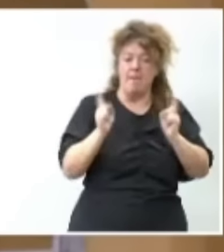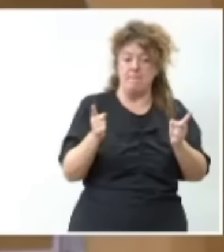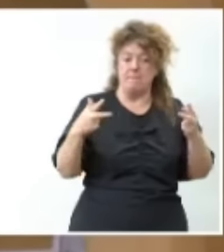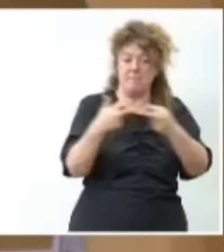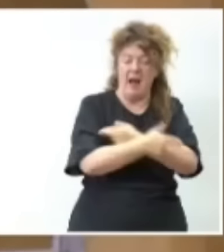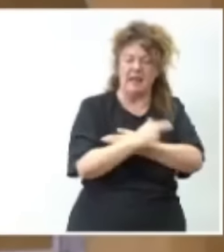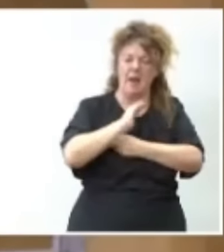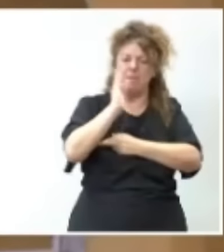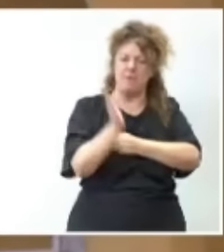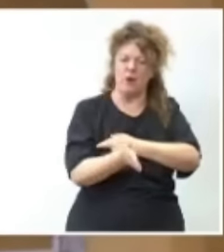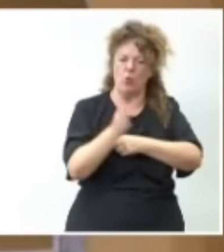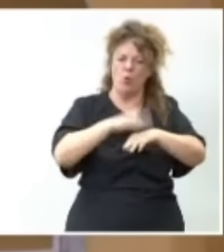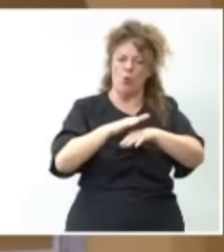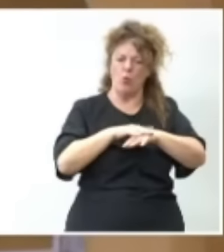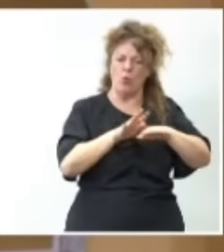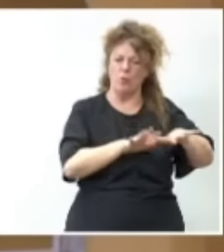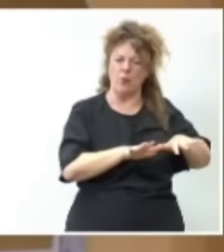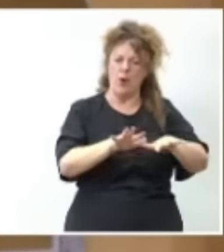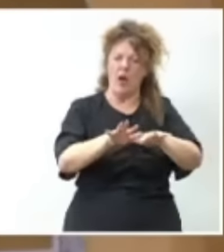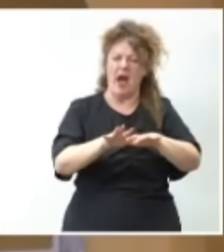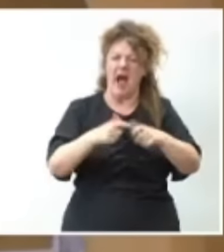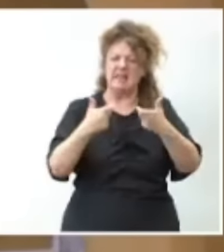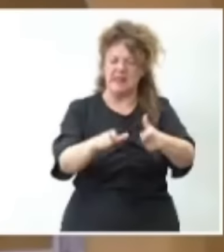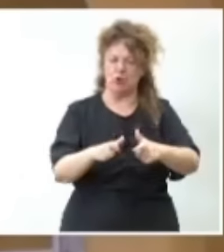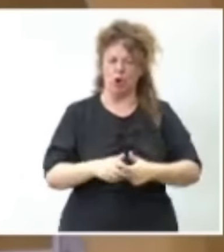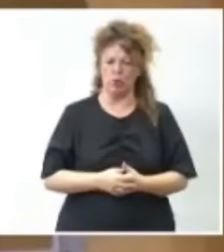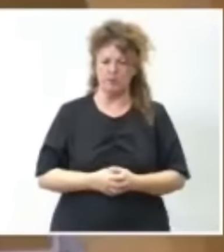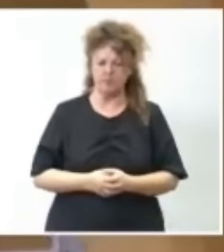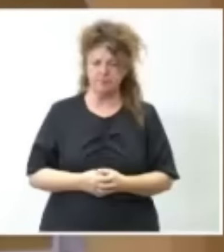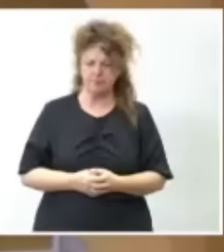ocasionados por culpa de este Alga al sector? Muchas gracias.